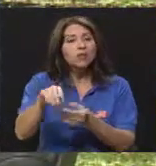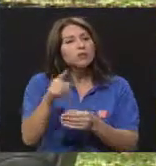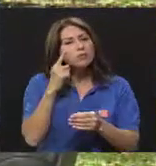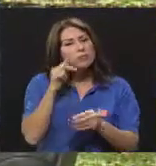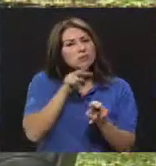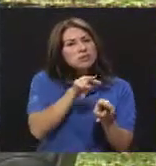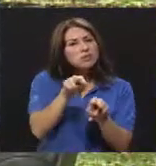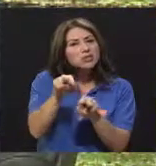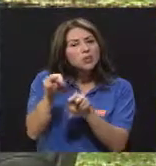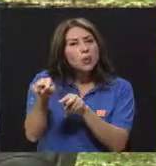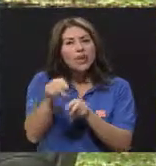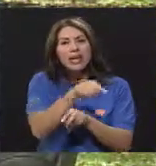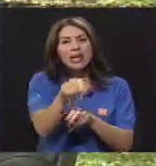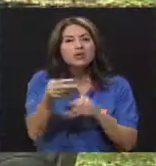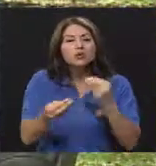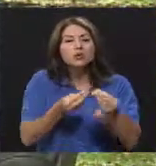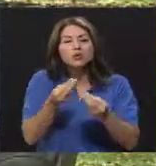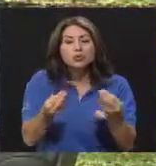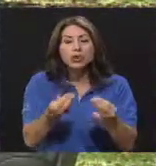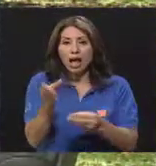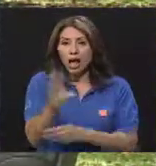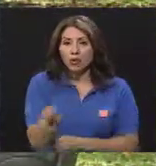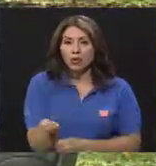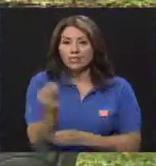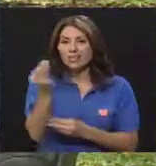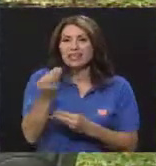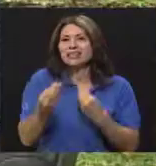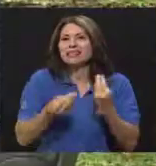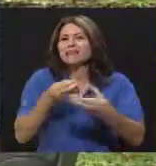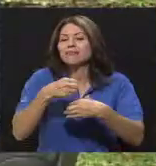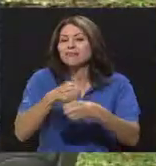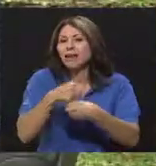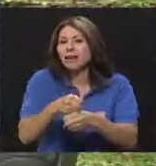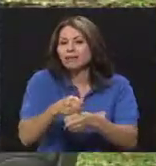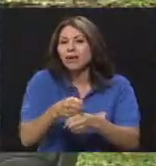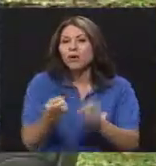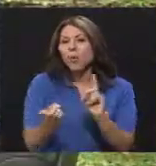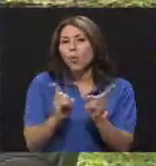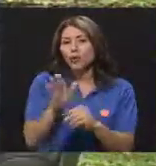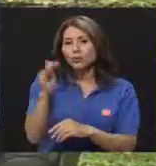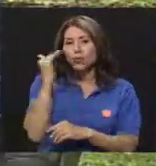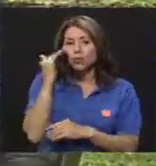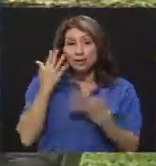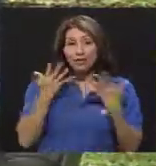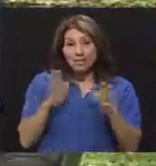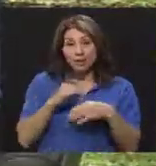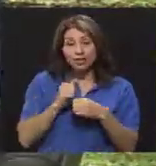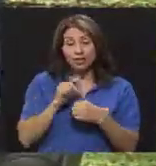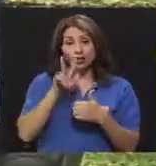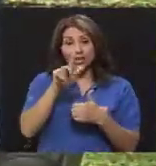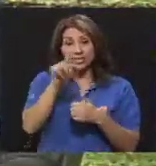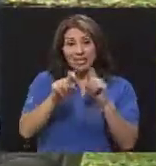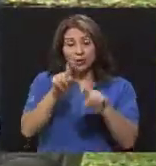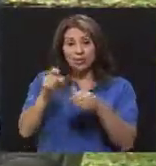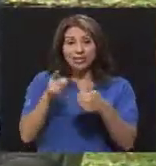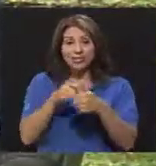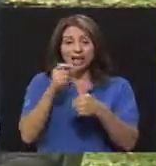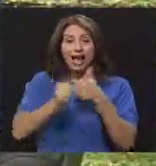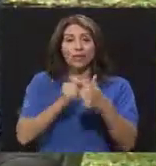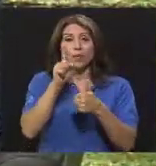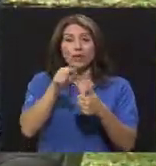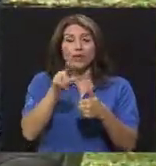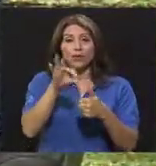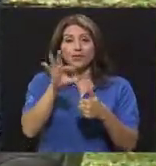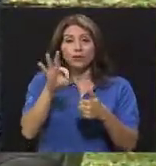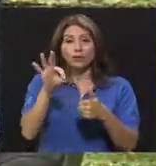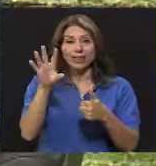de los adolescentes. Y ya hemos hecho tres encuestas, una en el 91, otra en el